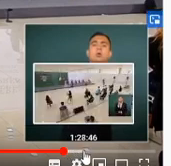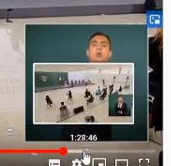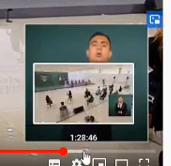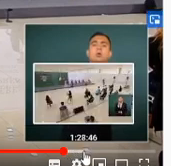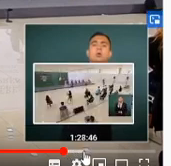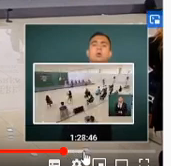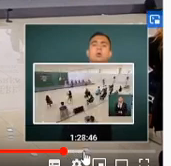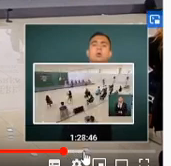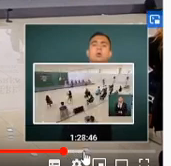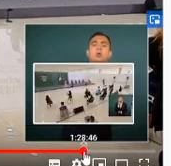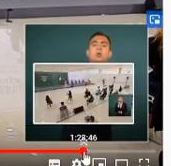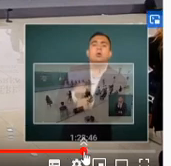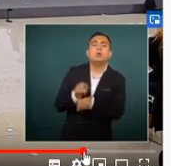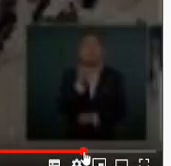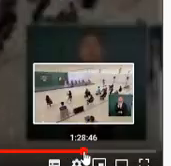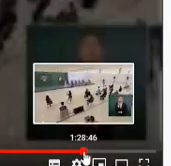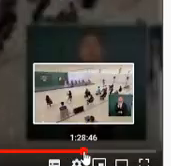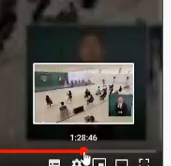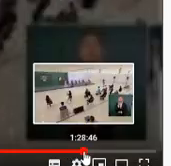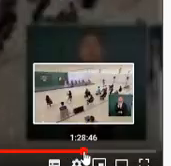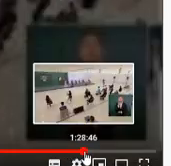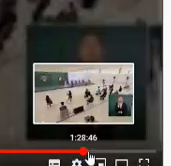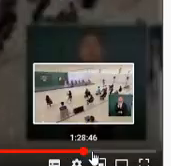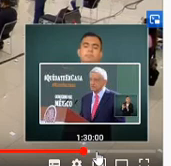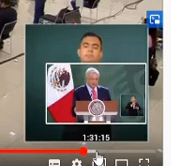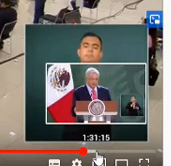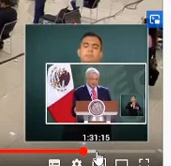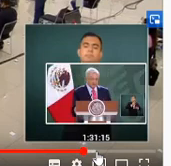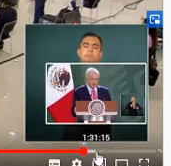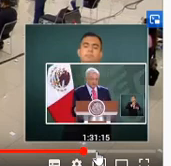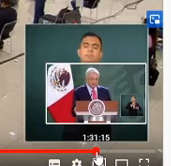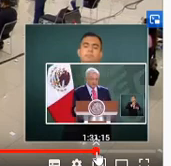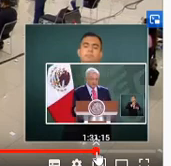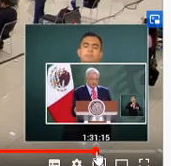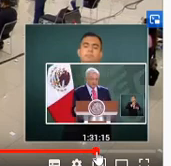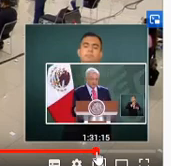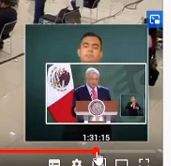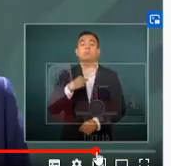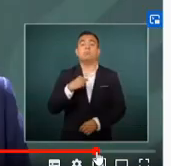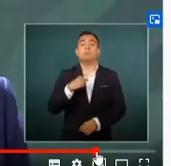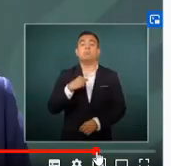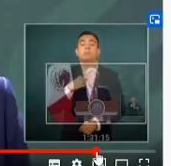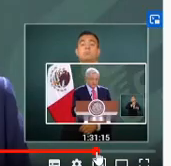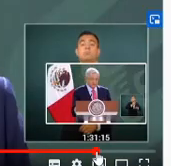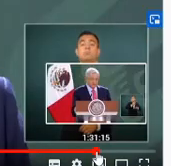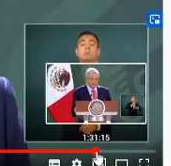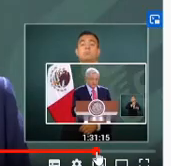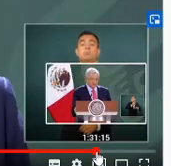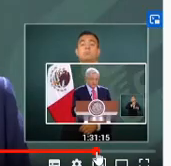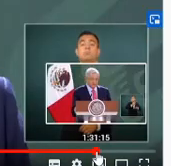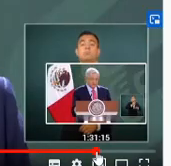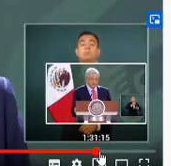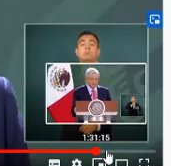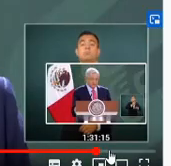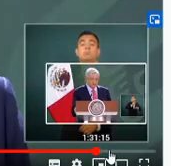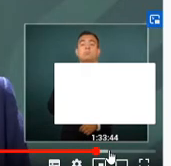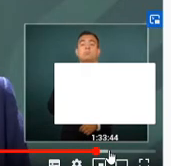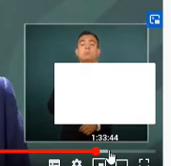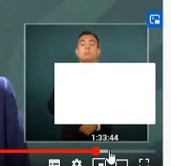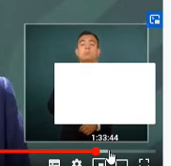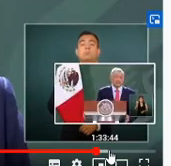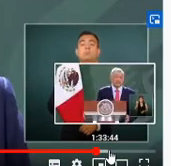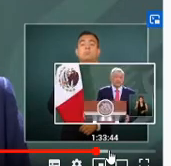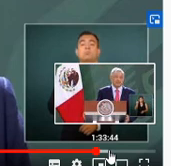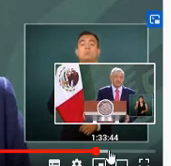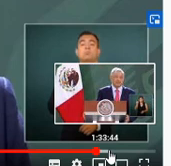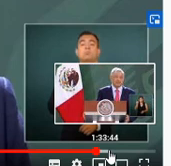verlo hice el video dedicado a esto y después de dar estas preguntas pues ya son